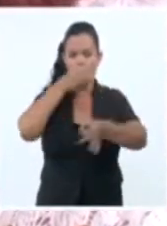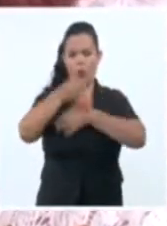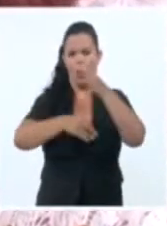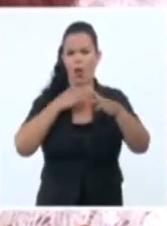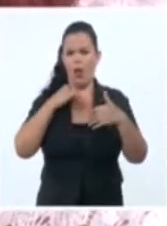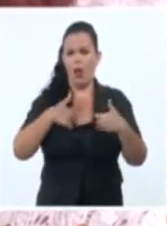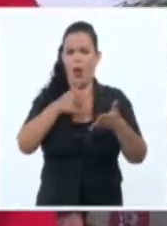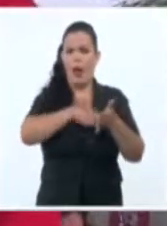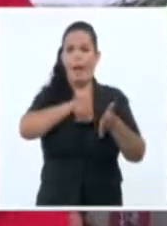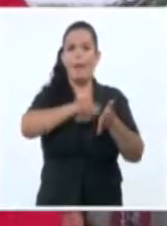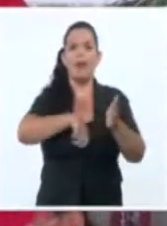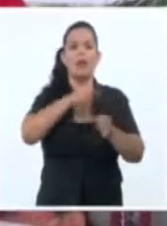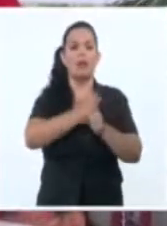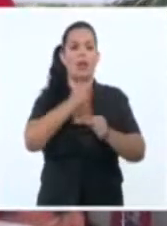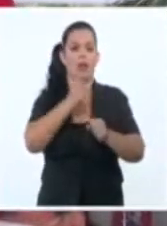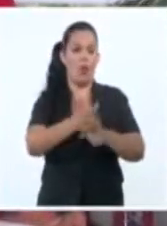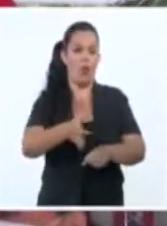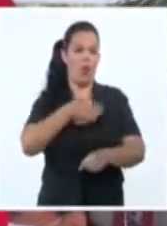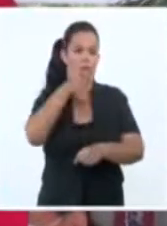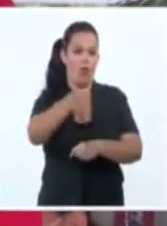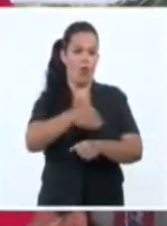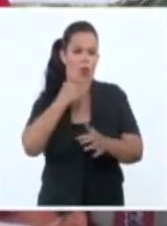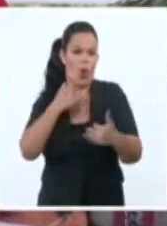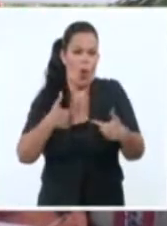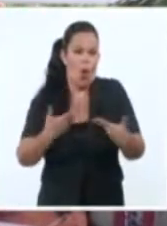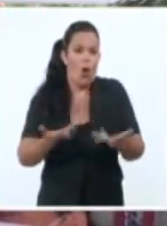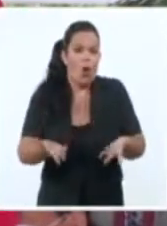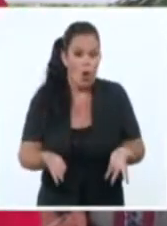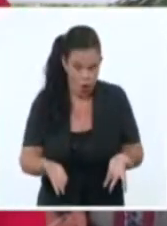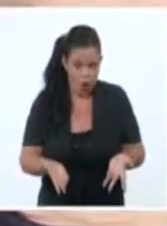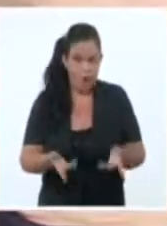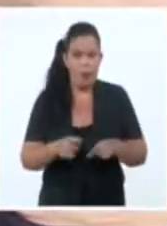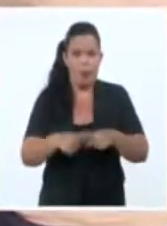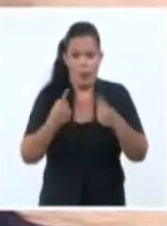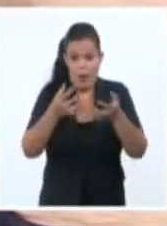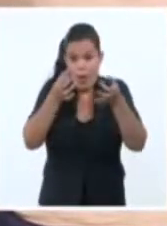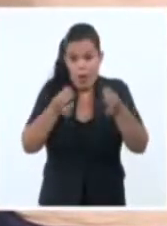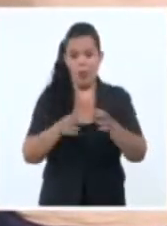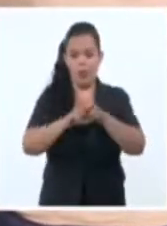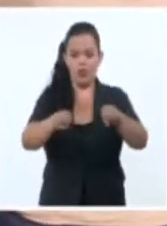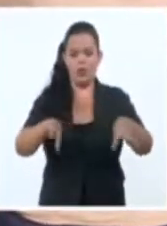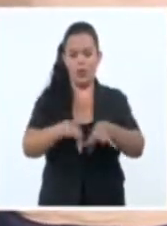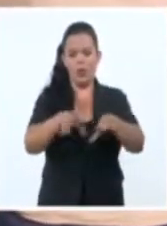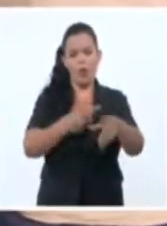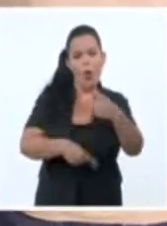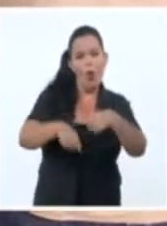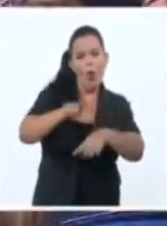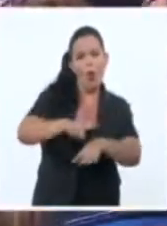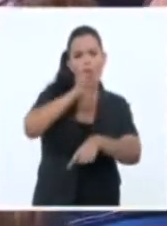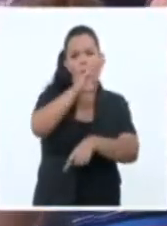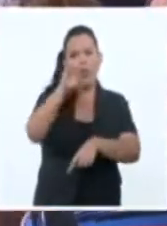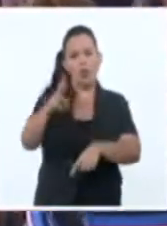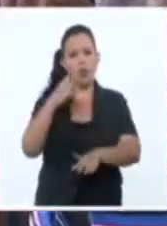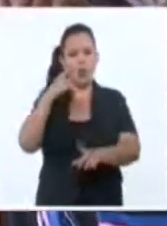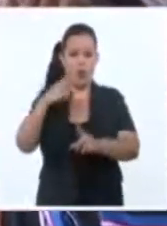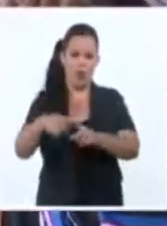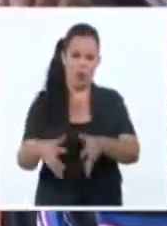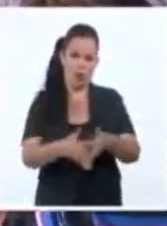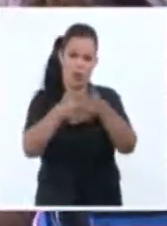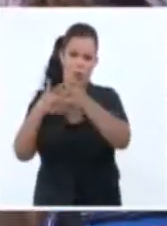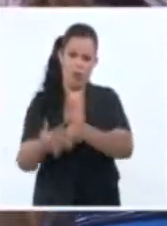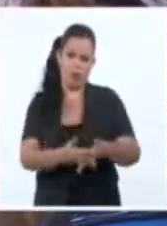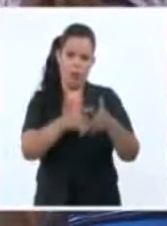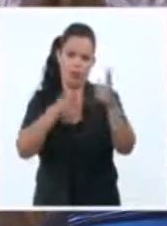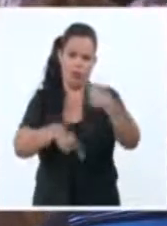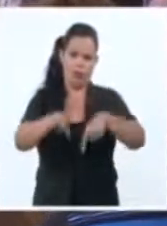y se insistió en los retos que debemos enfrentar ante las campañas enemigas para derrocar la Revolución Cubana. Los delegados